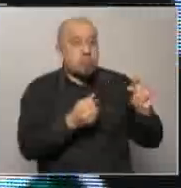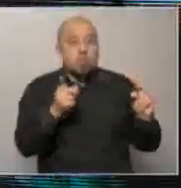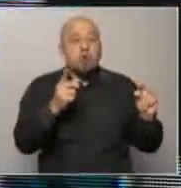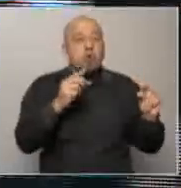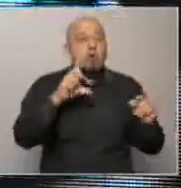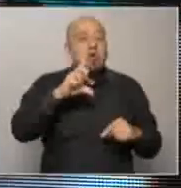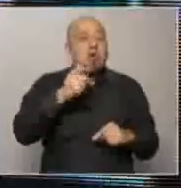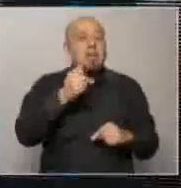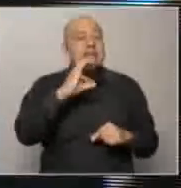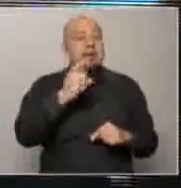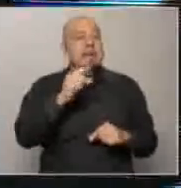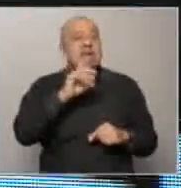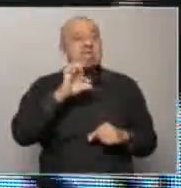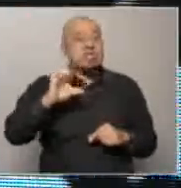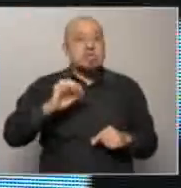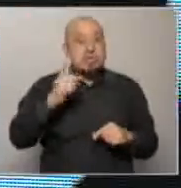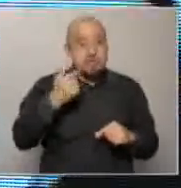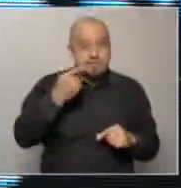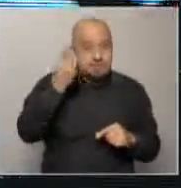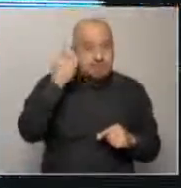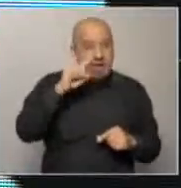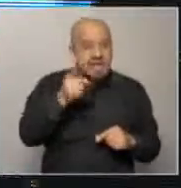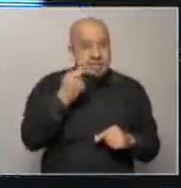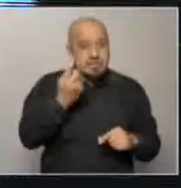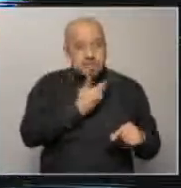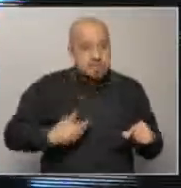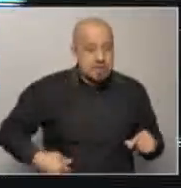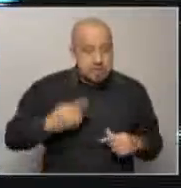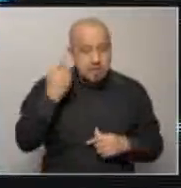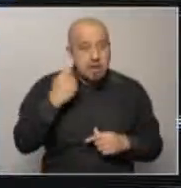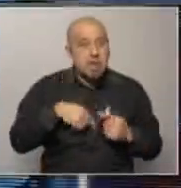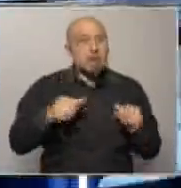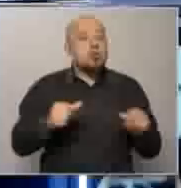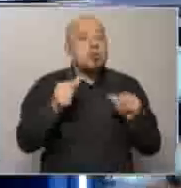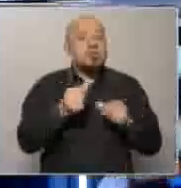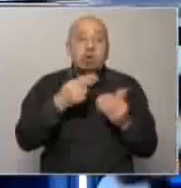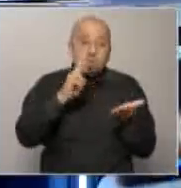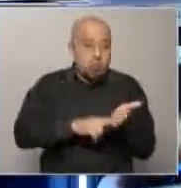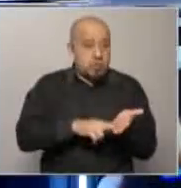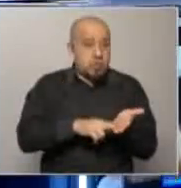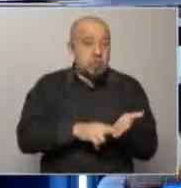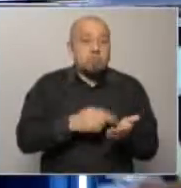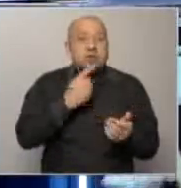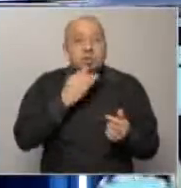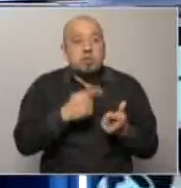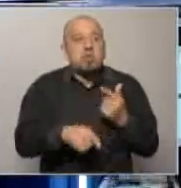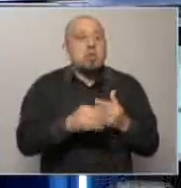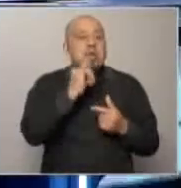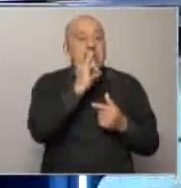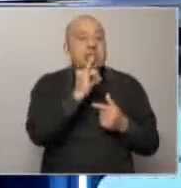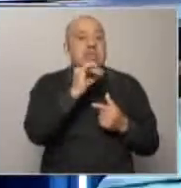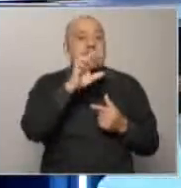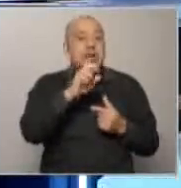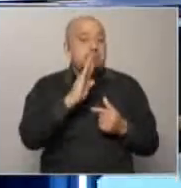ajuste fiscal, que fue la primera ley que aprobó el Parlamento en 1990, creó impuestos. Ese creó, por ejemplo, el famoso IRP,